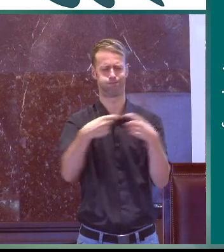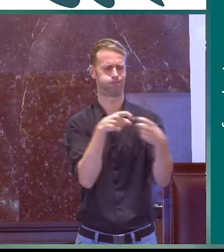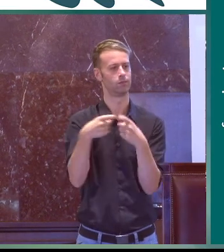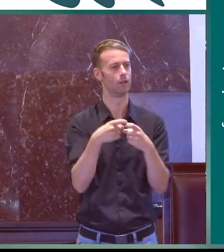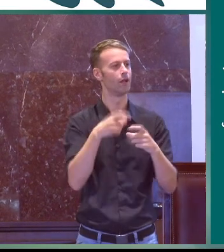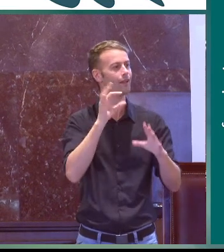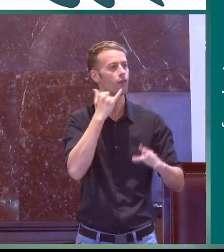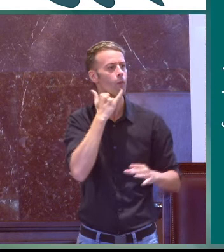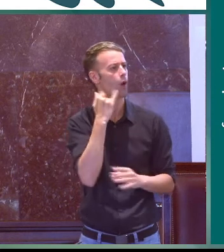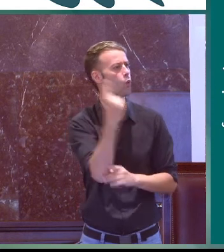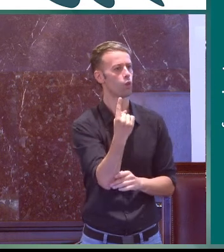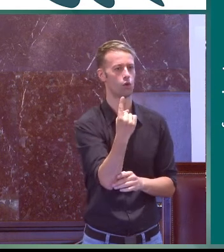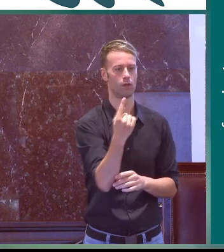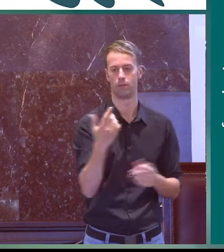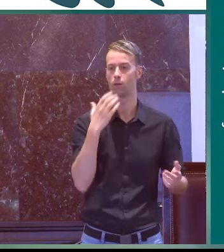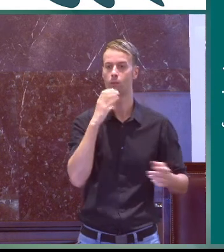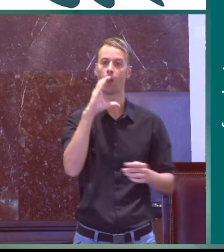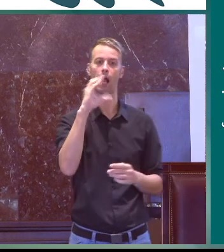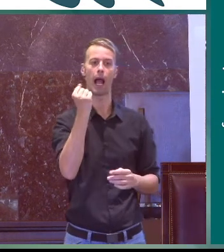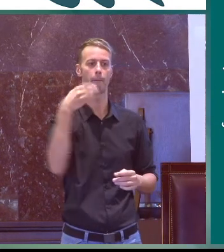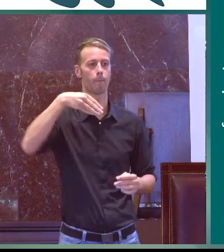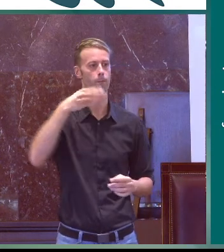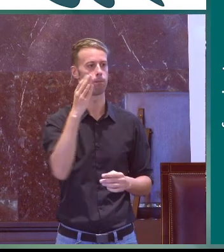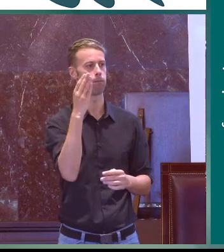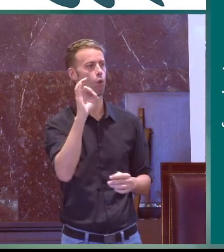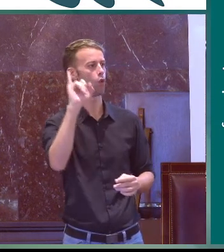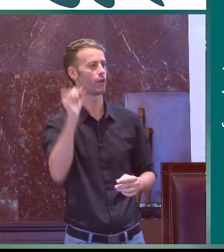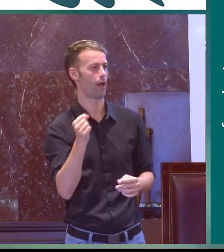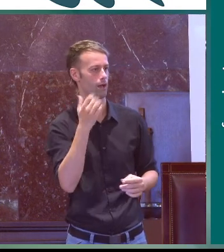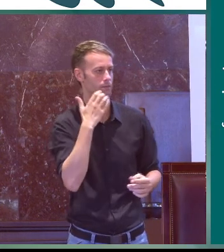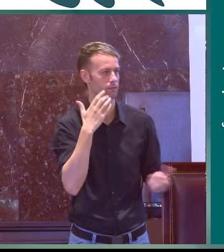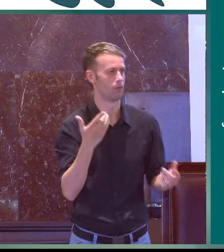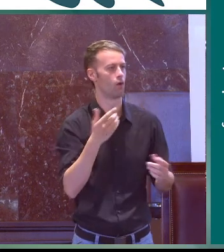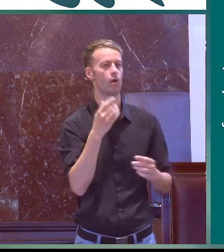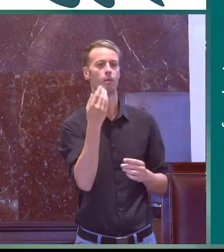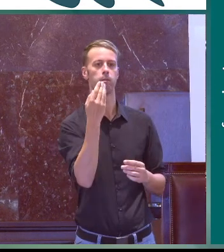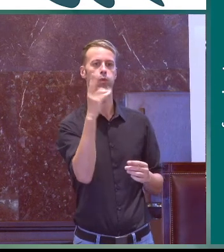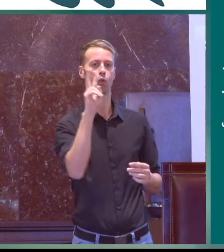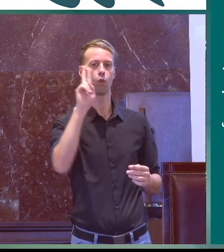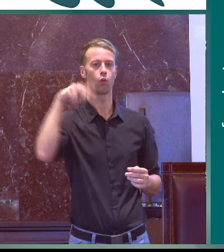hay muchas guerras civiles en países con un único idioma por ejemplo por en Camboya